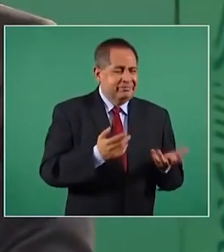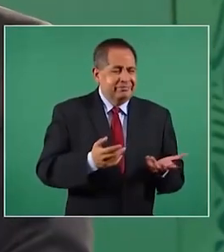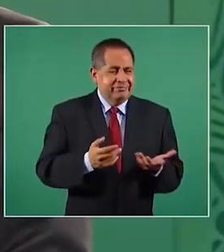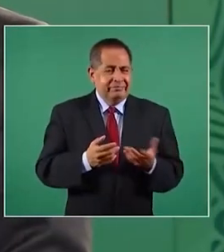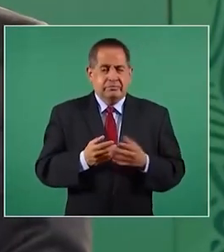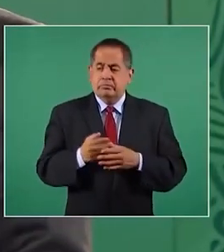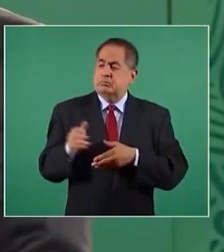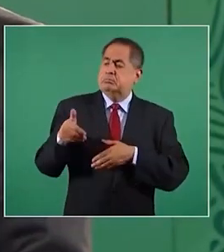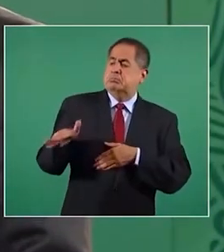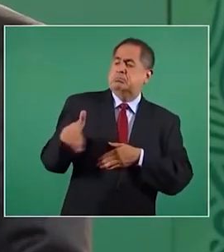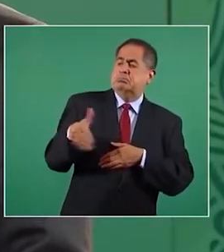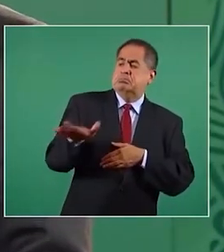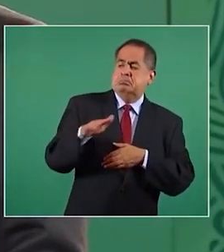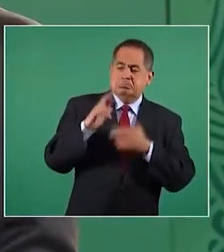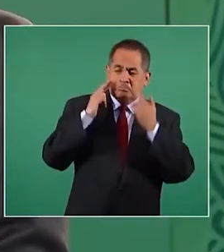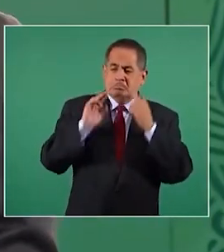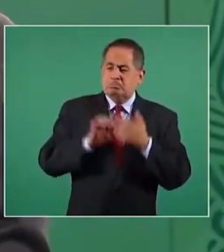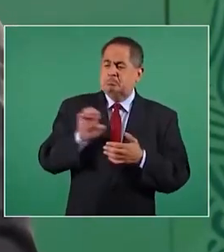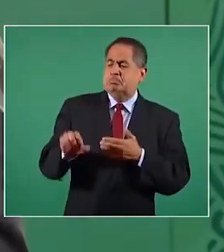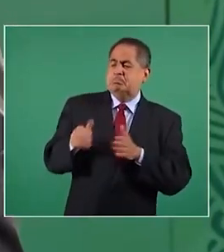clasistas, racistas,